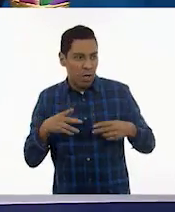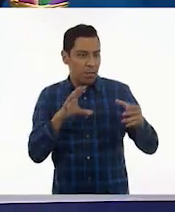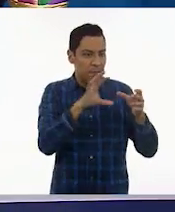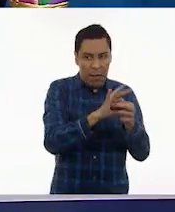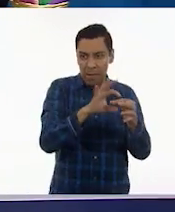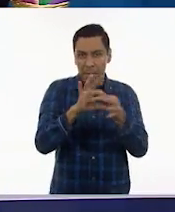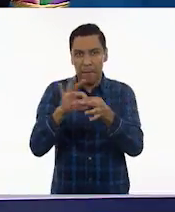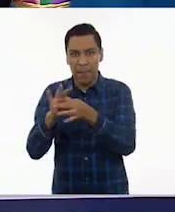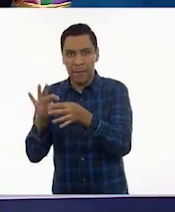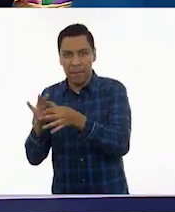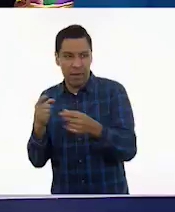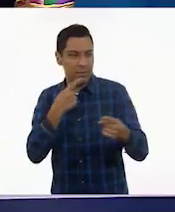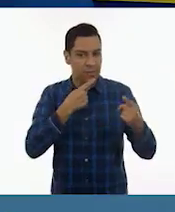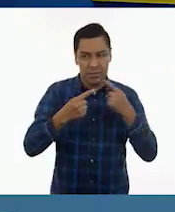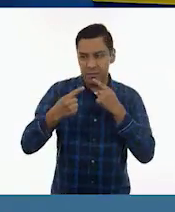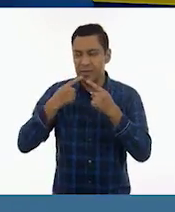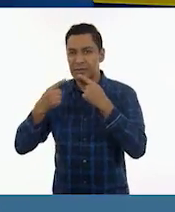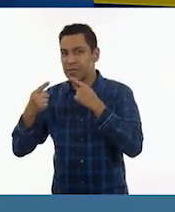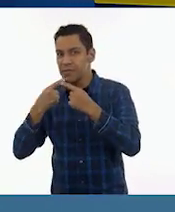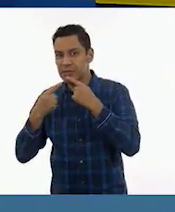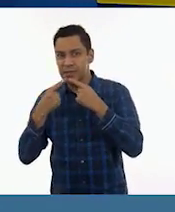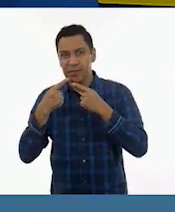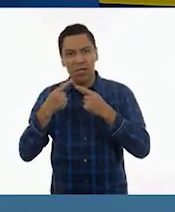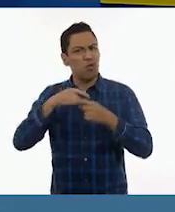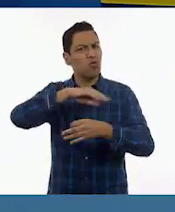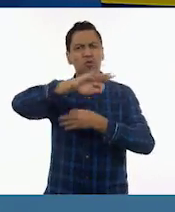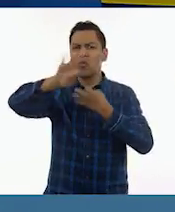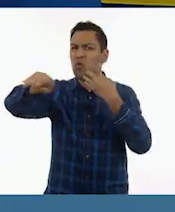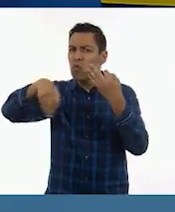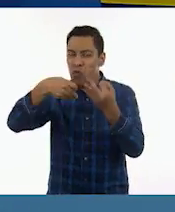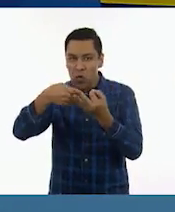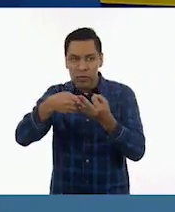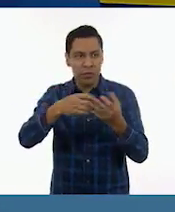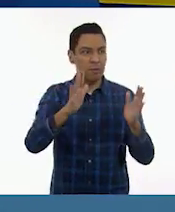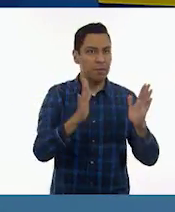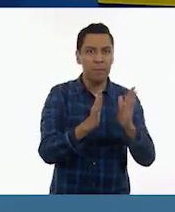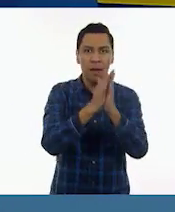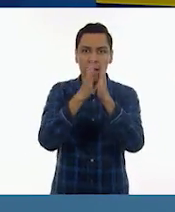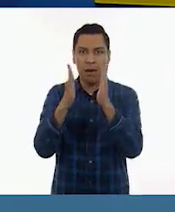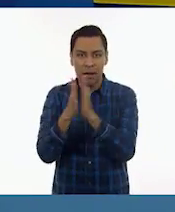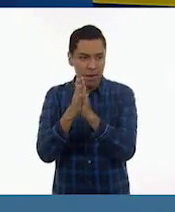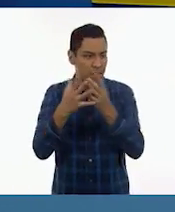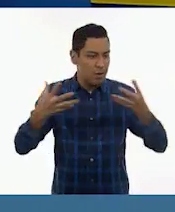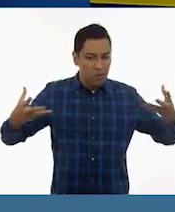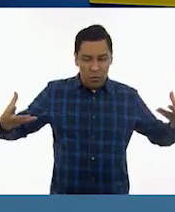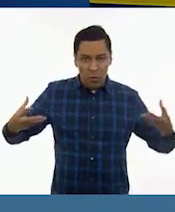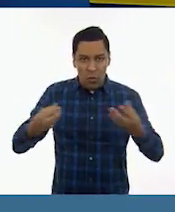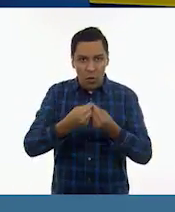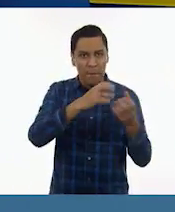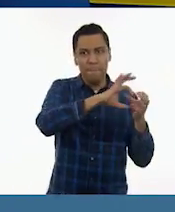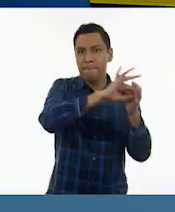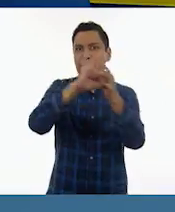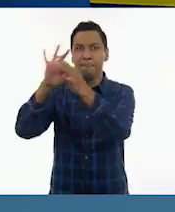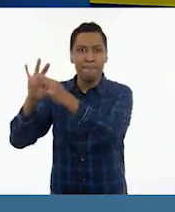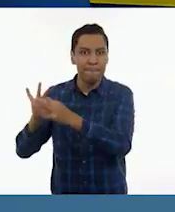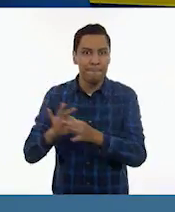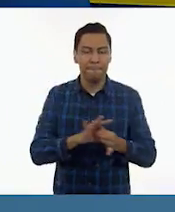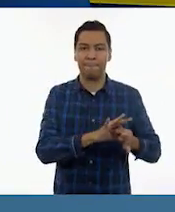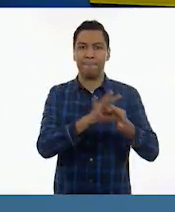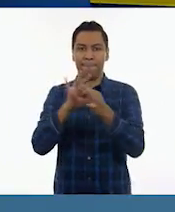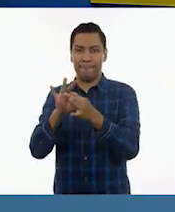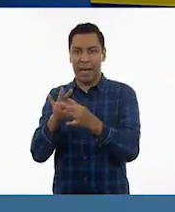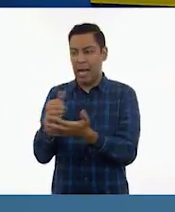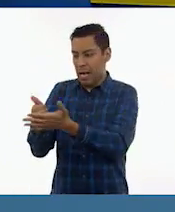ahora que estamos en casita es muy importante que todos colaboremos y entendamos que nos necesitamos unos a otros y que gracias al trabajo